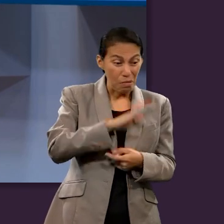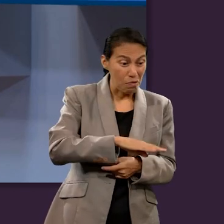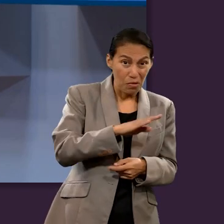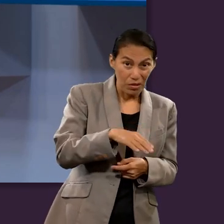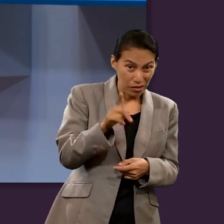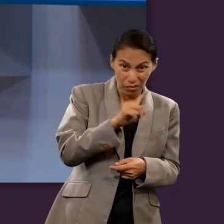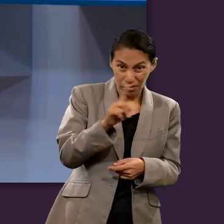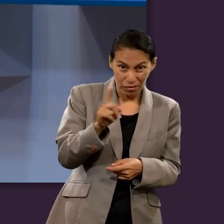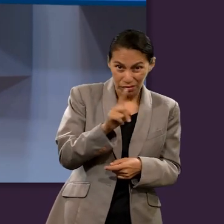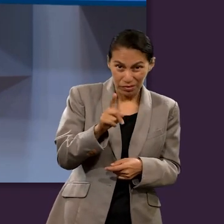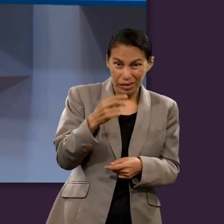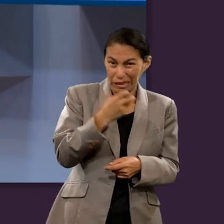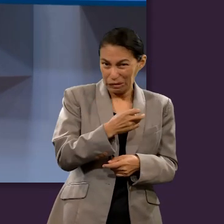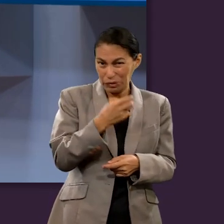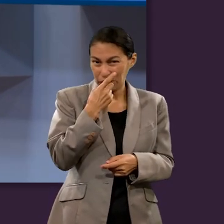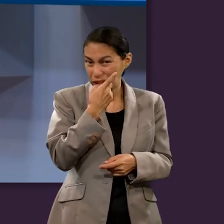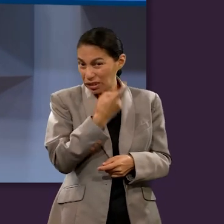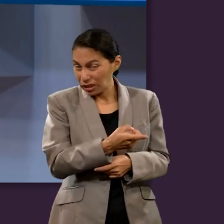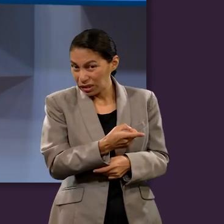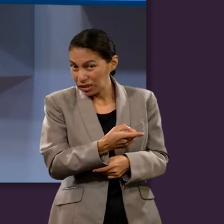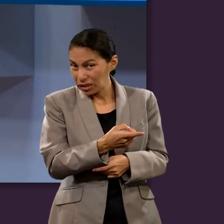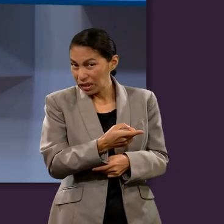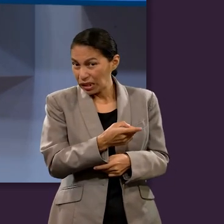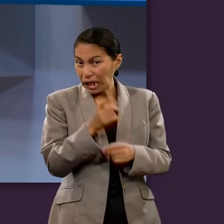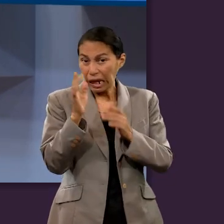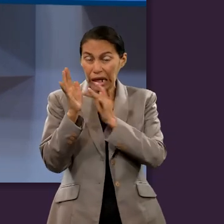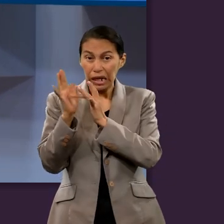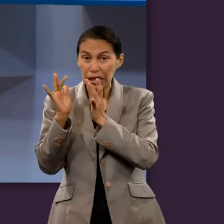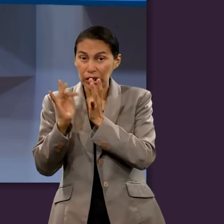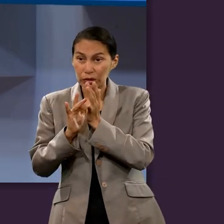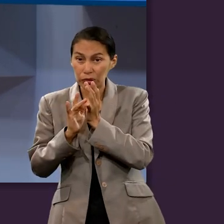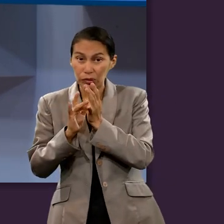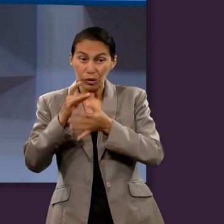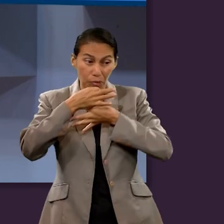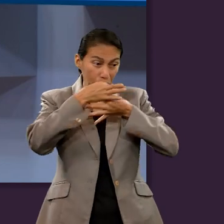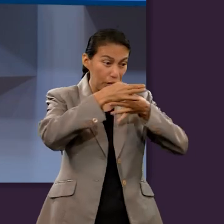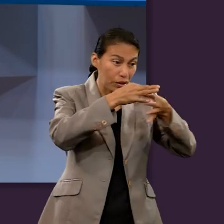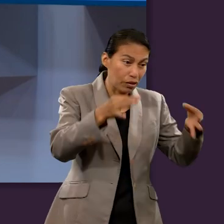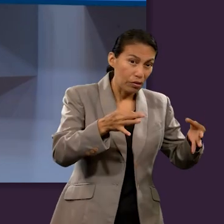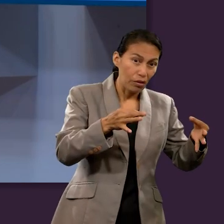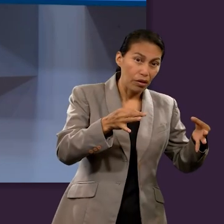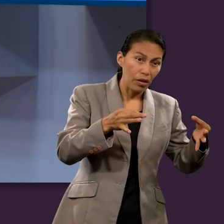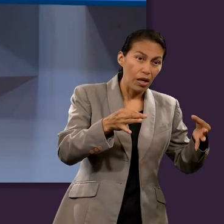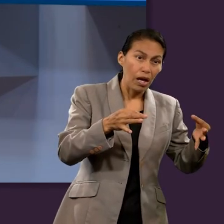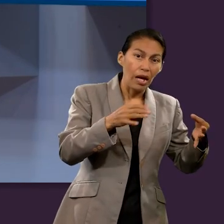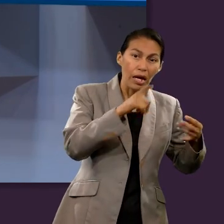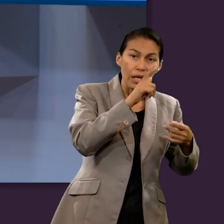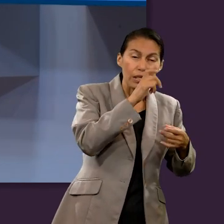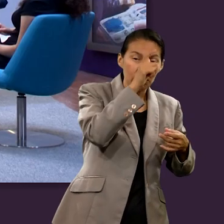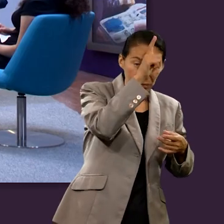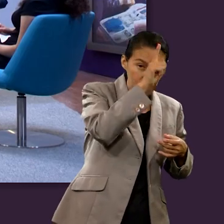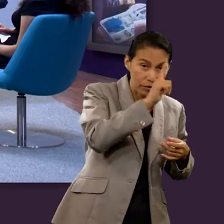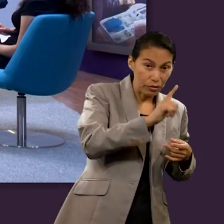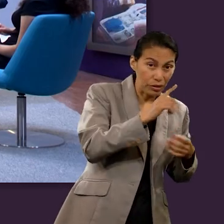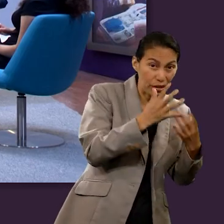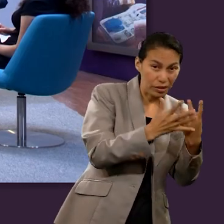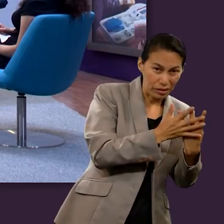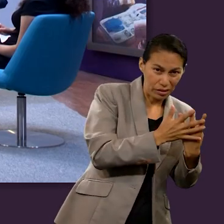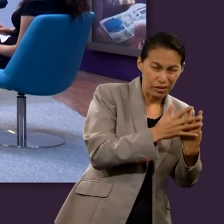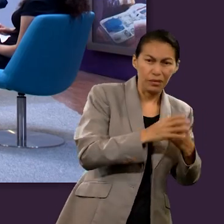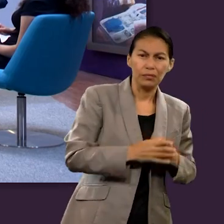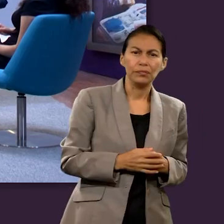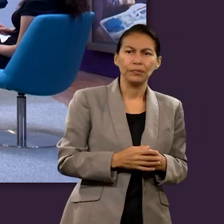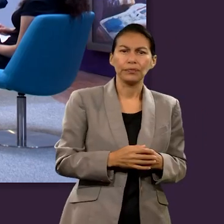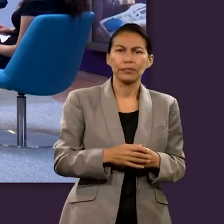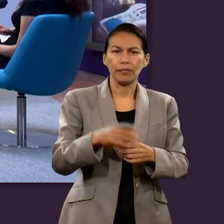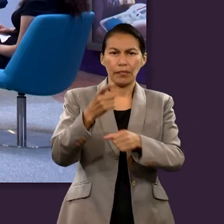generalmente, señalan que Cristo le predicó a unos espíritus encarcelados. Y encierro la frase yo entre comillas. Esto